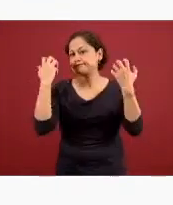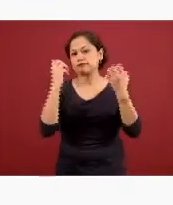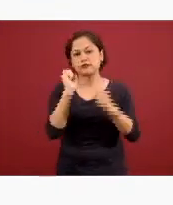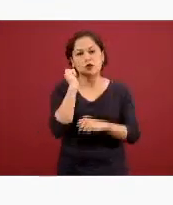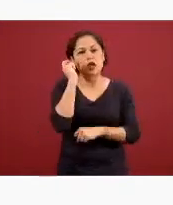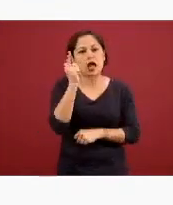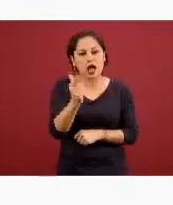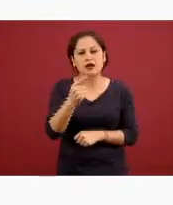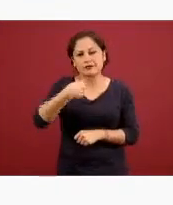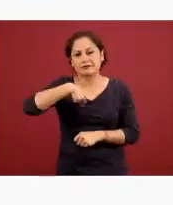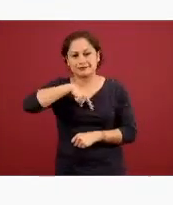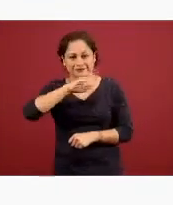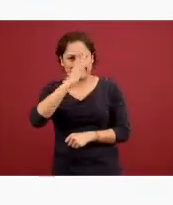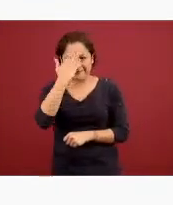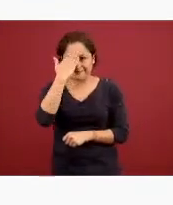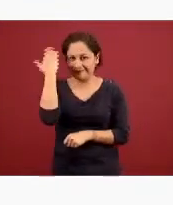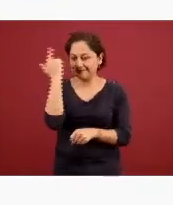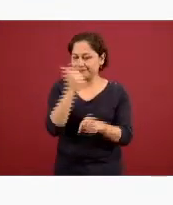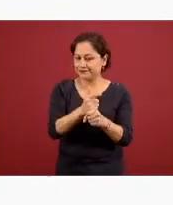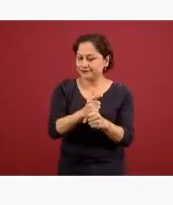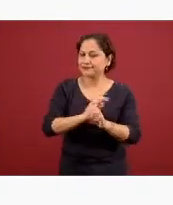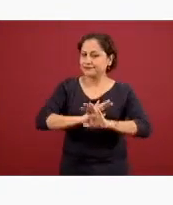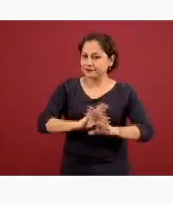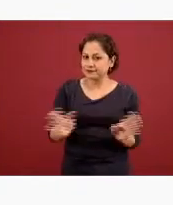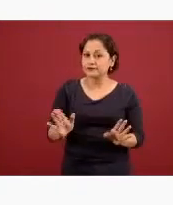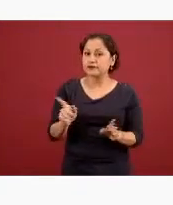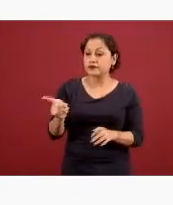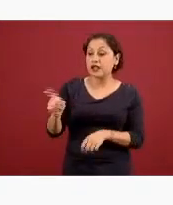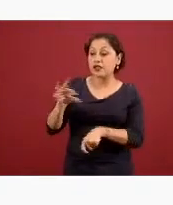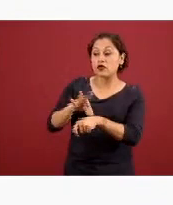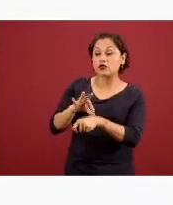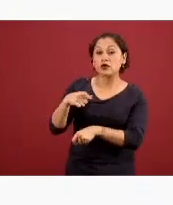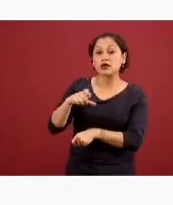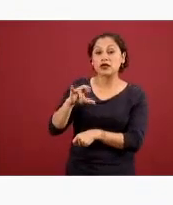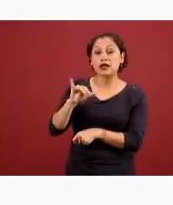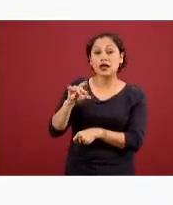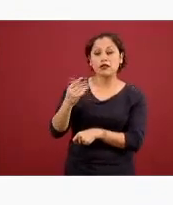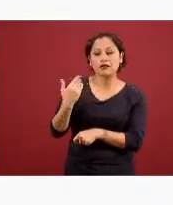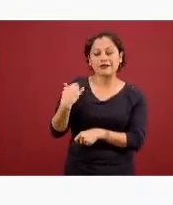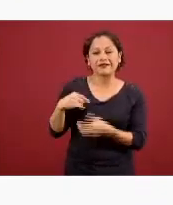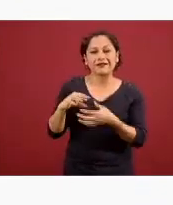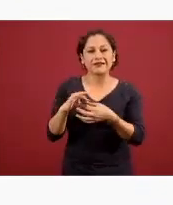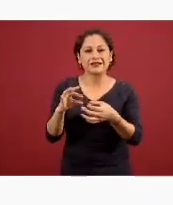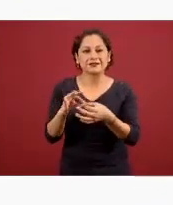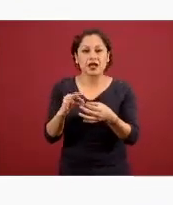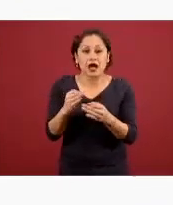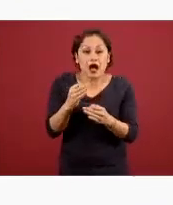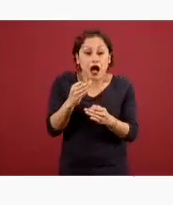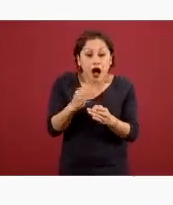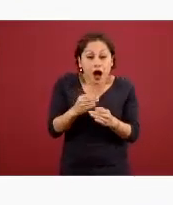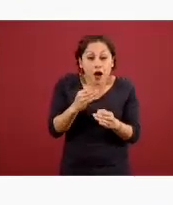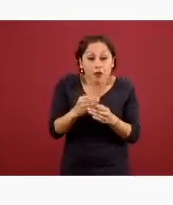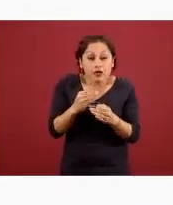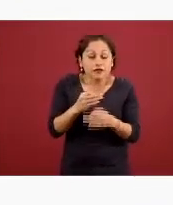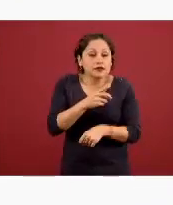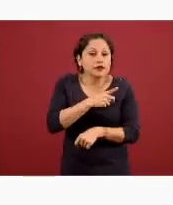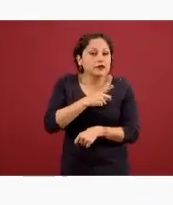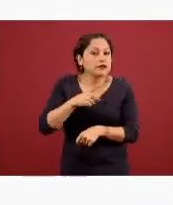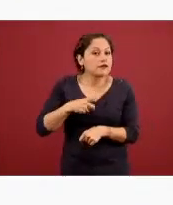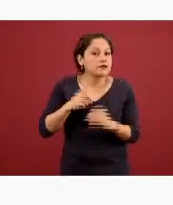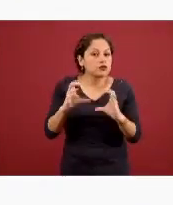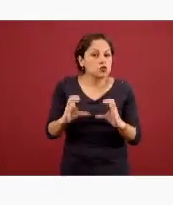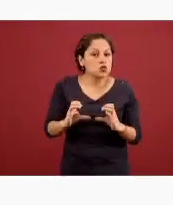y bueno finalmente como decía el doctor Quijada en estos momentos tenemos que estar de puntitas tenemos que estar atentos